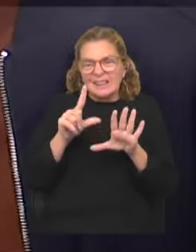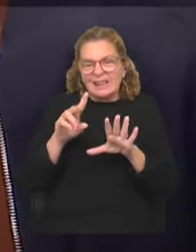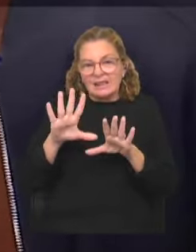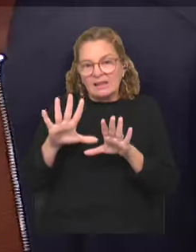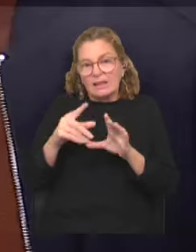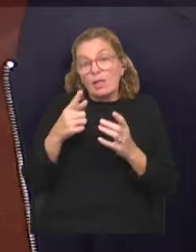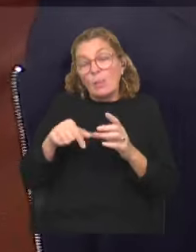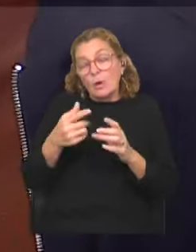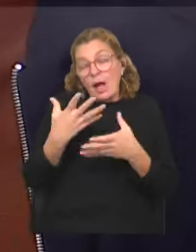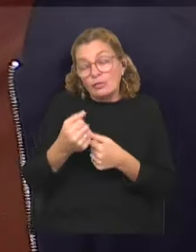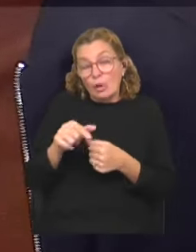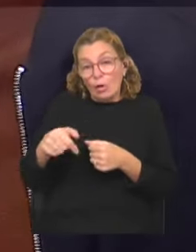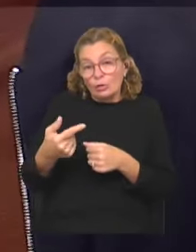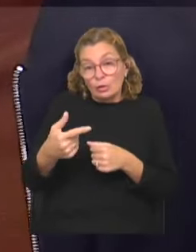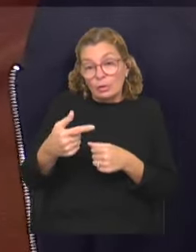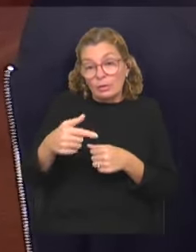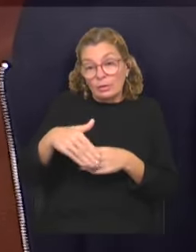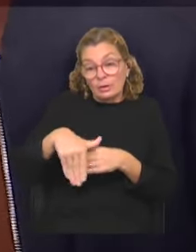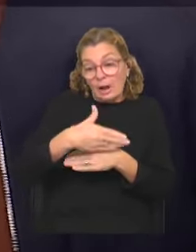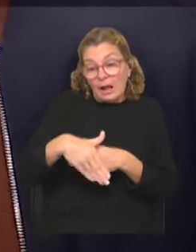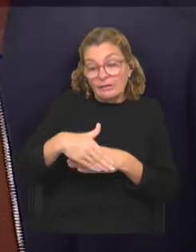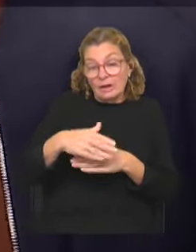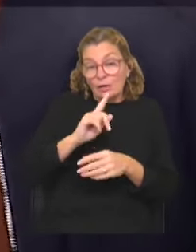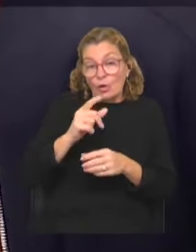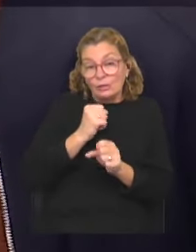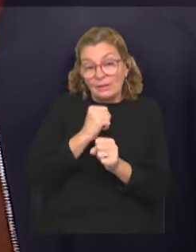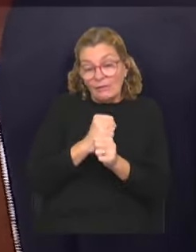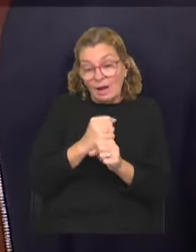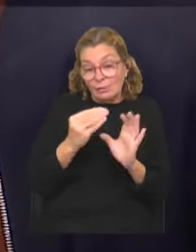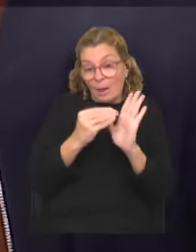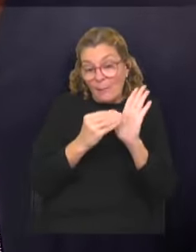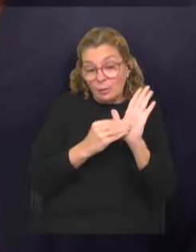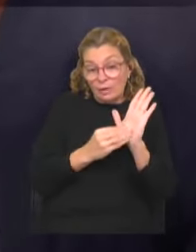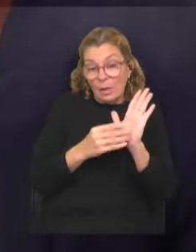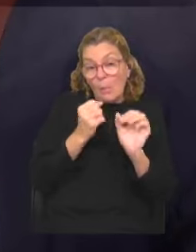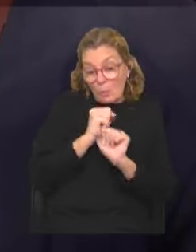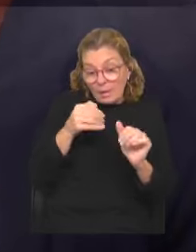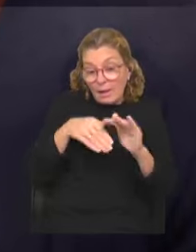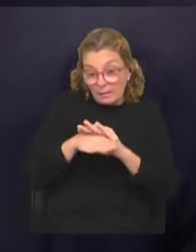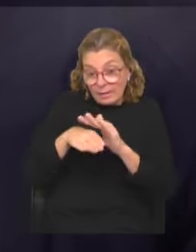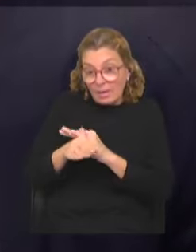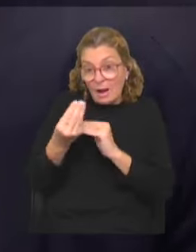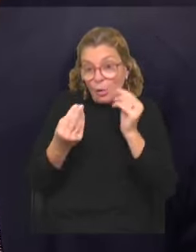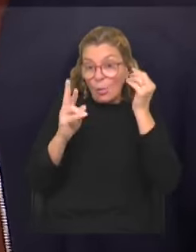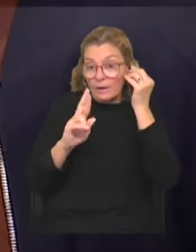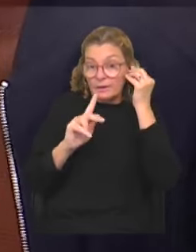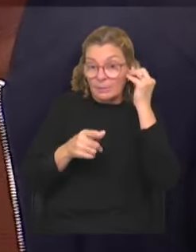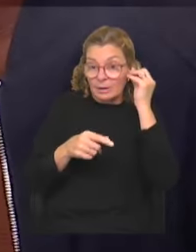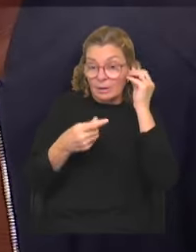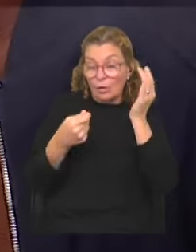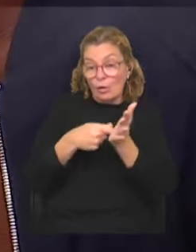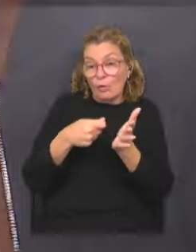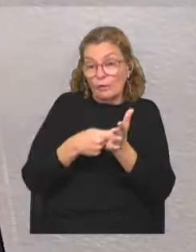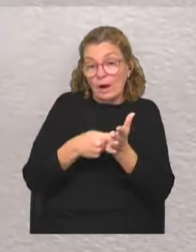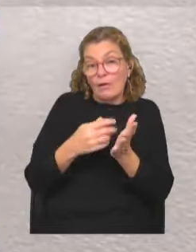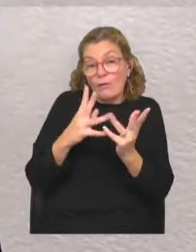para que otros que están en la calle, pero que no están regularizados, se regularicen también para poder acceder a este QR y poder cobrar por esta